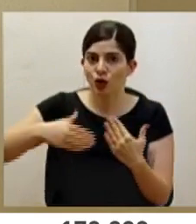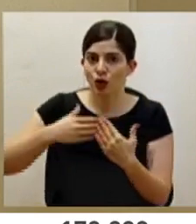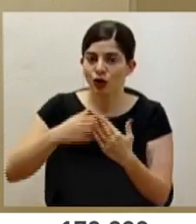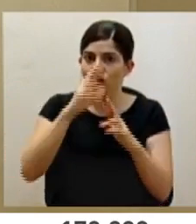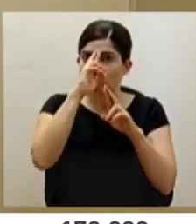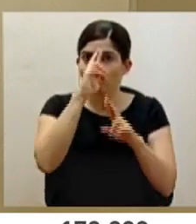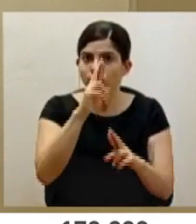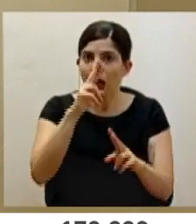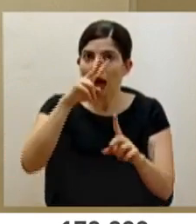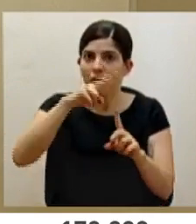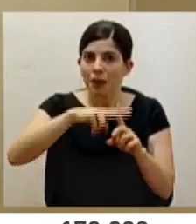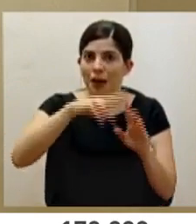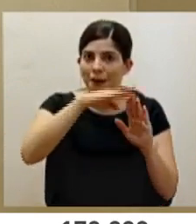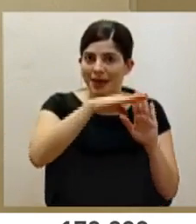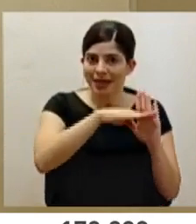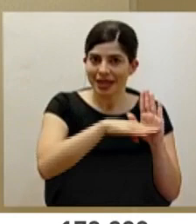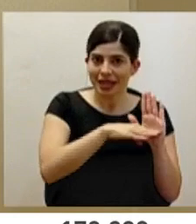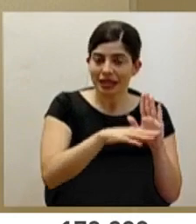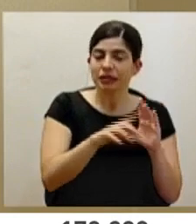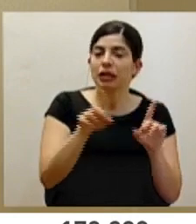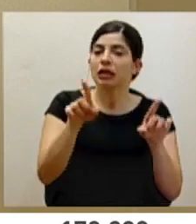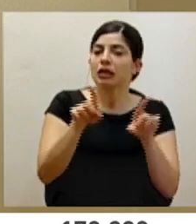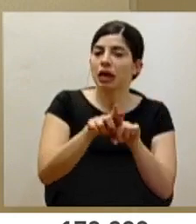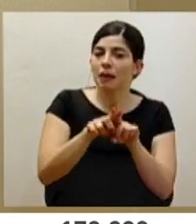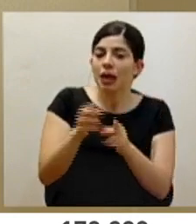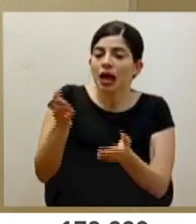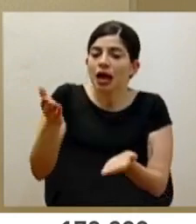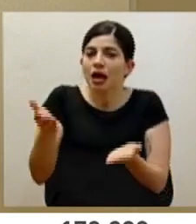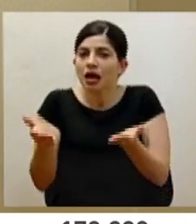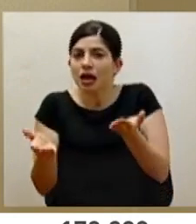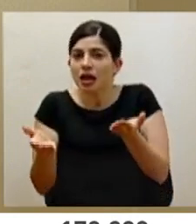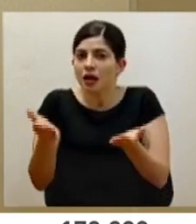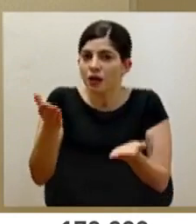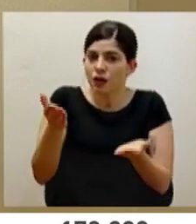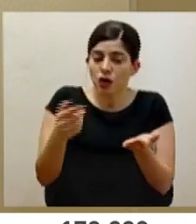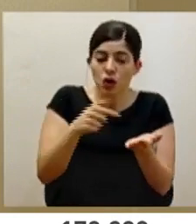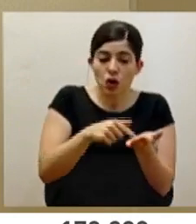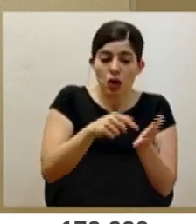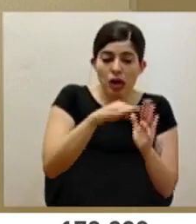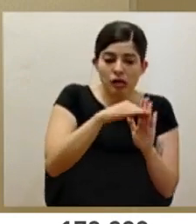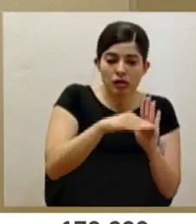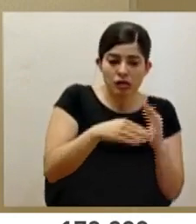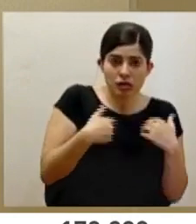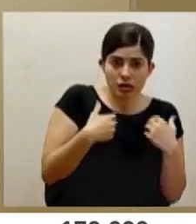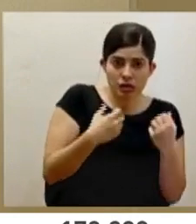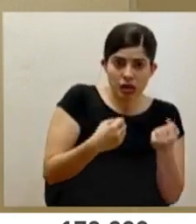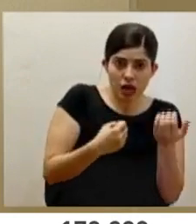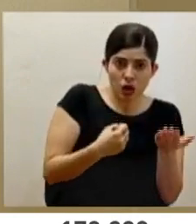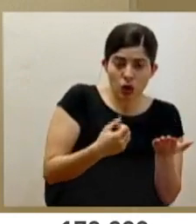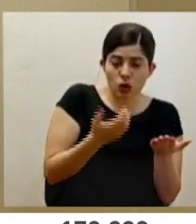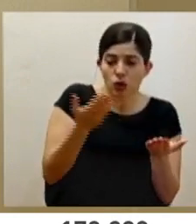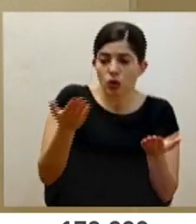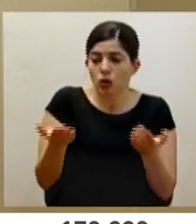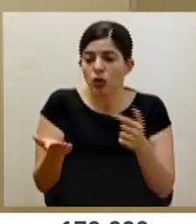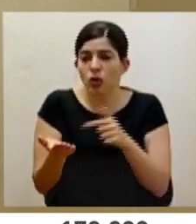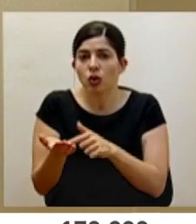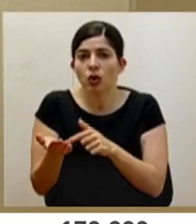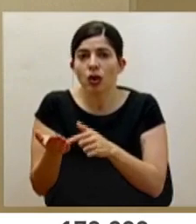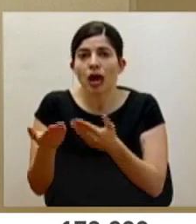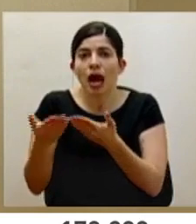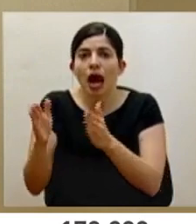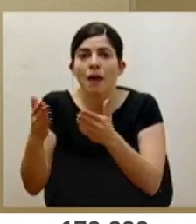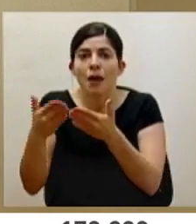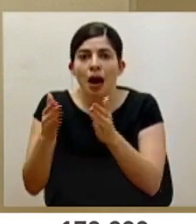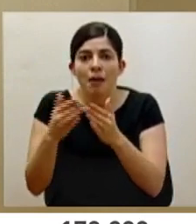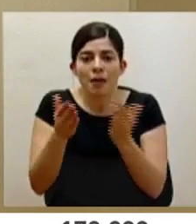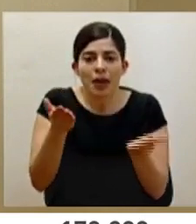las medidas. También el equilibrio que hemos podido llevar entre las medidas sanitaria y también las medidas de